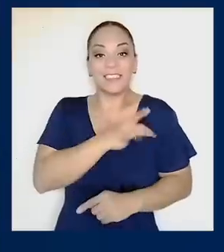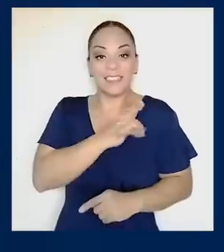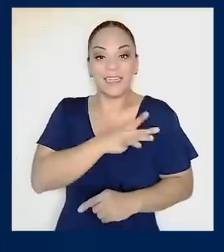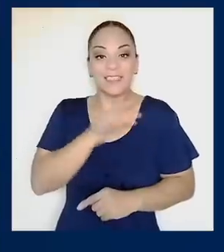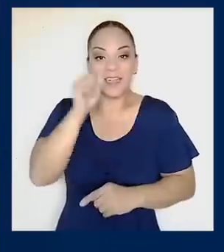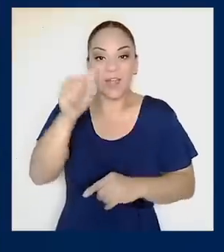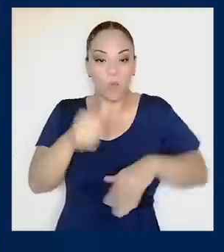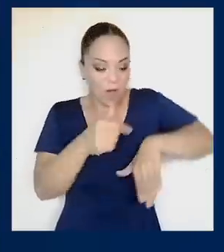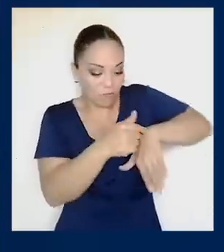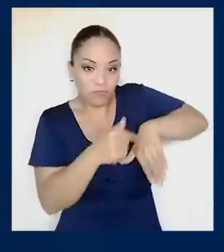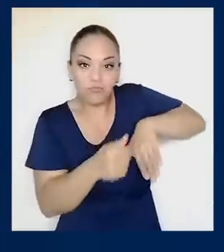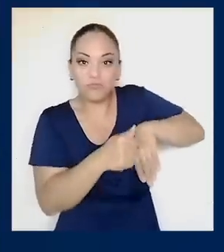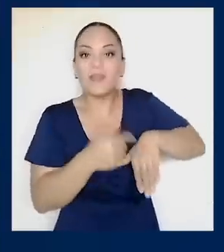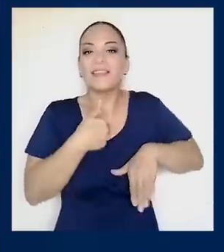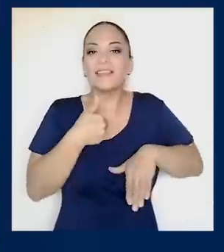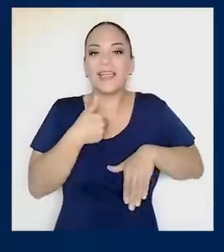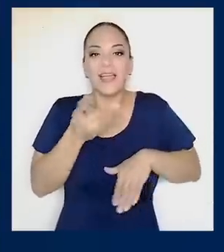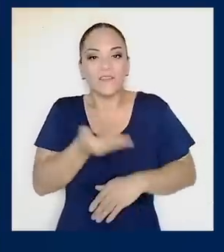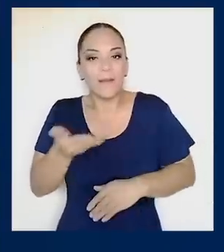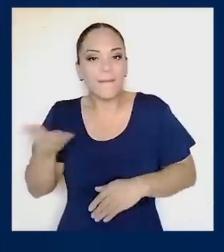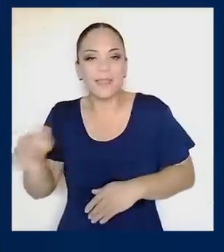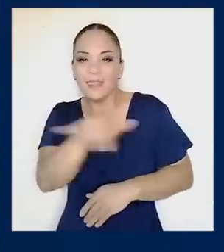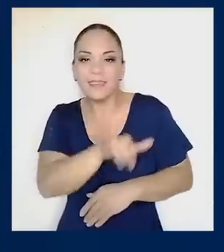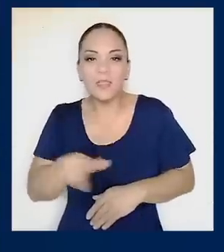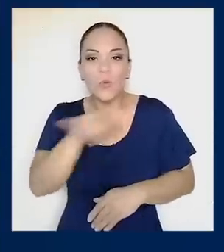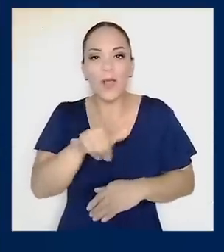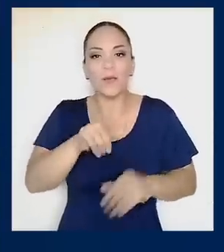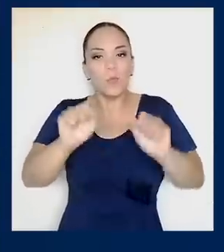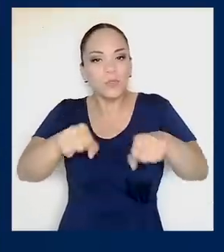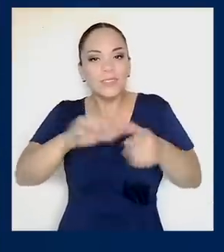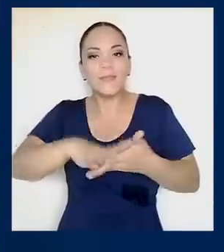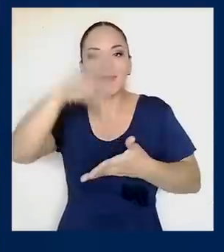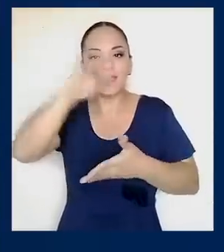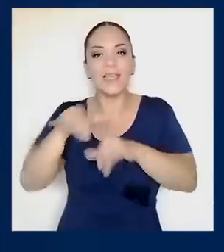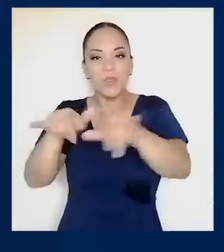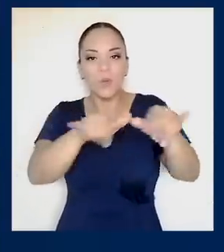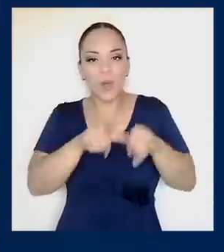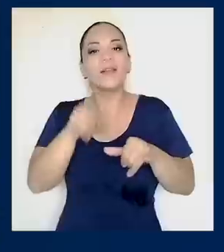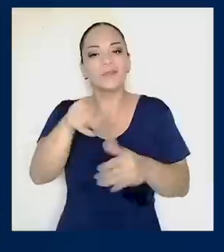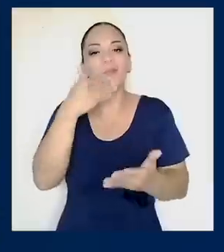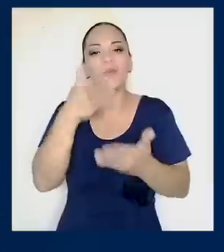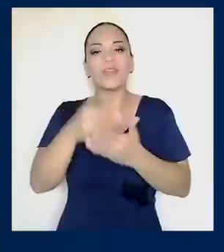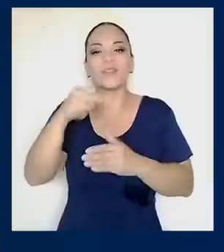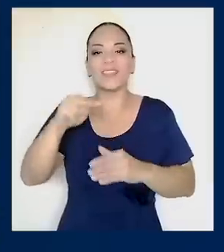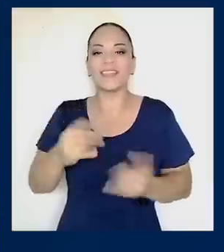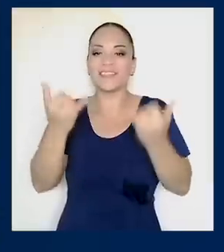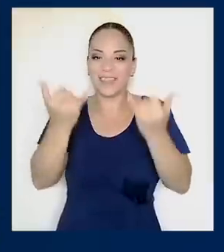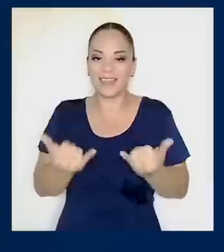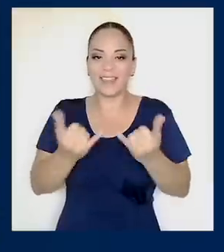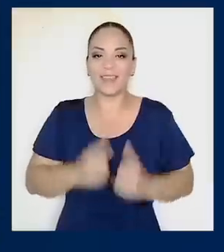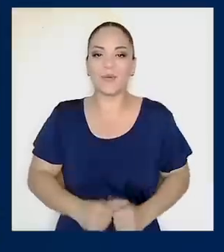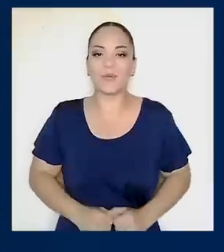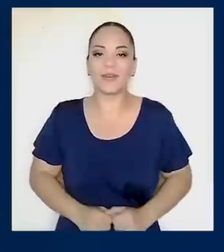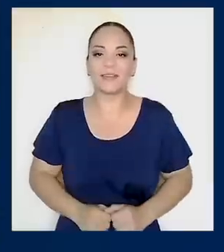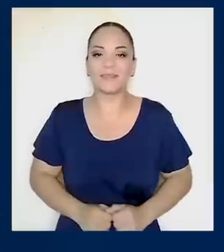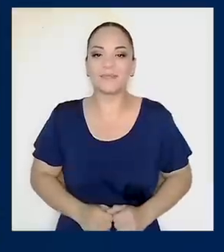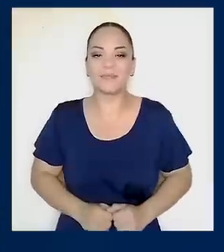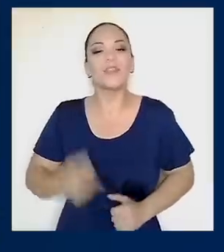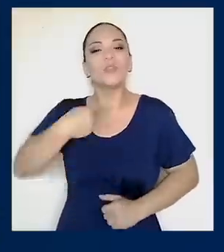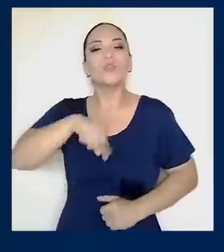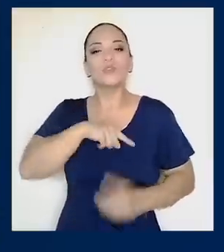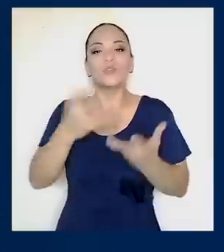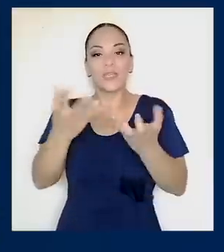Alajuela, tengan las mismas herramientas y posibilidades de aprendizaje, es la buena noticia que nos convoca hoy.